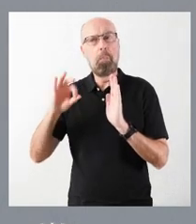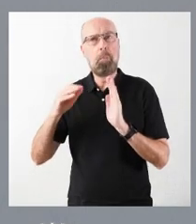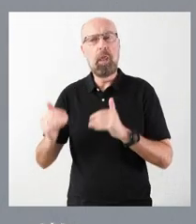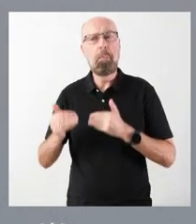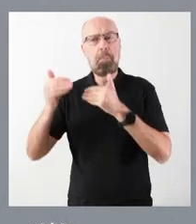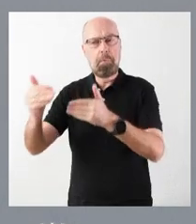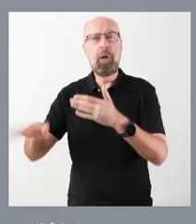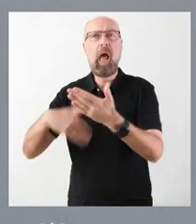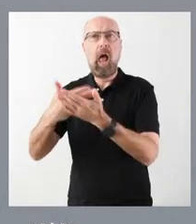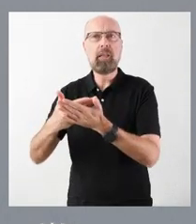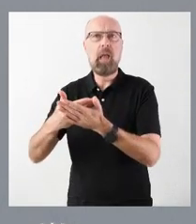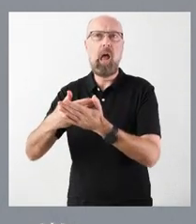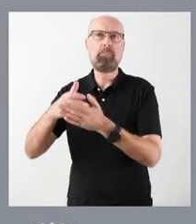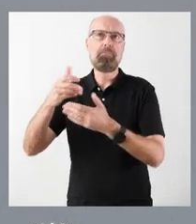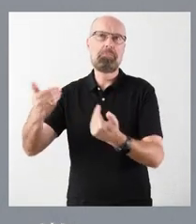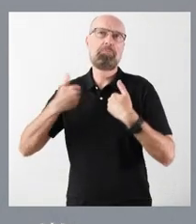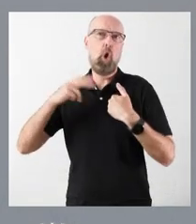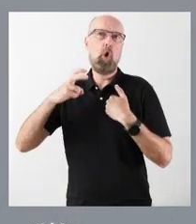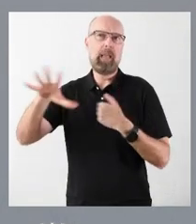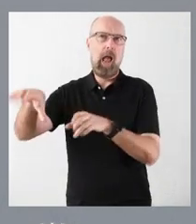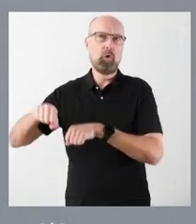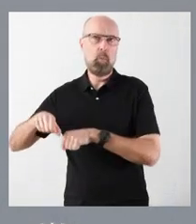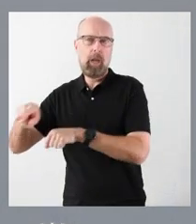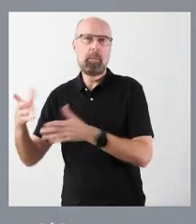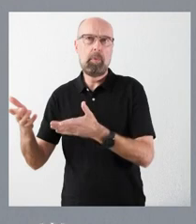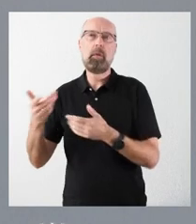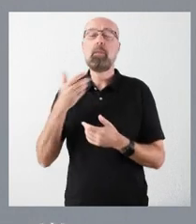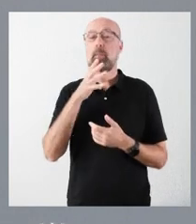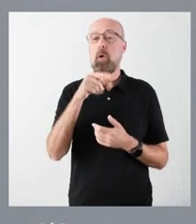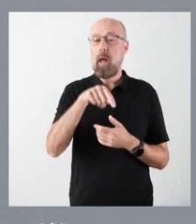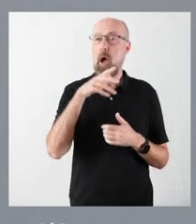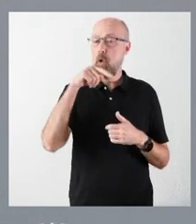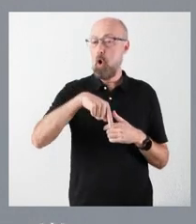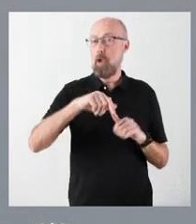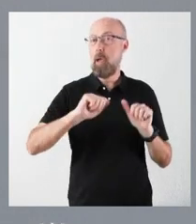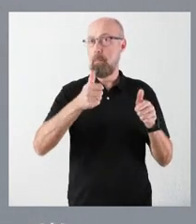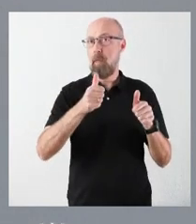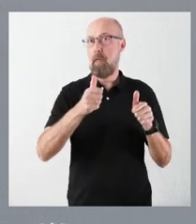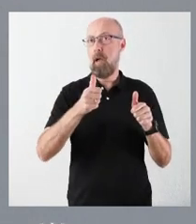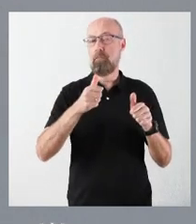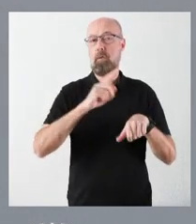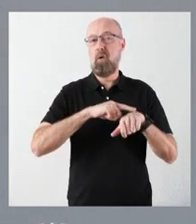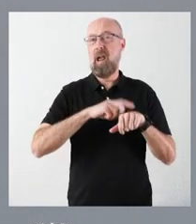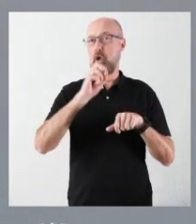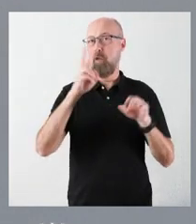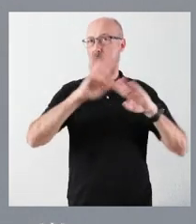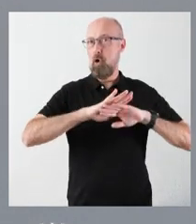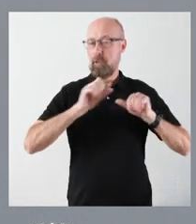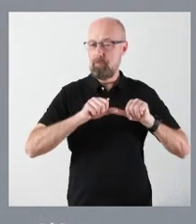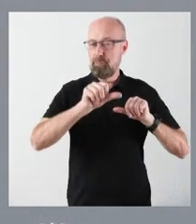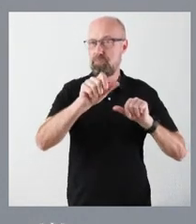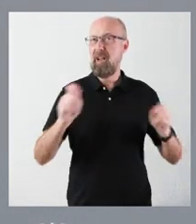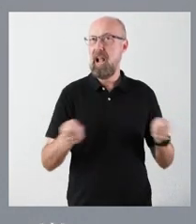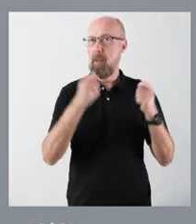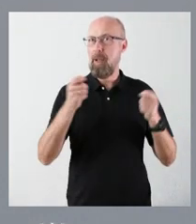posesión. Pero, visto que hoy comienza también esa campaña electoral a las 24 horas, pues él ha preferido